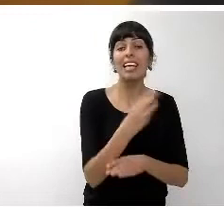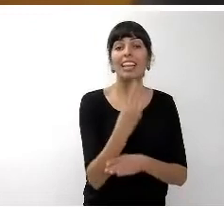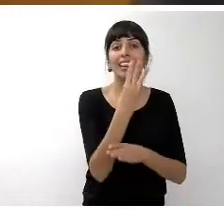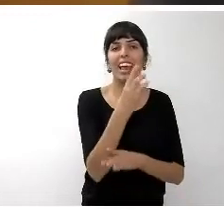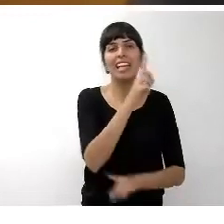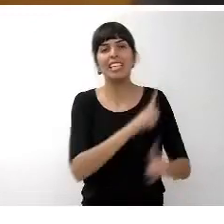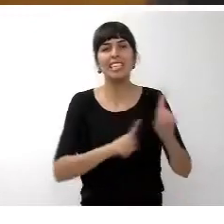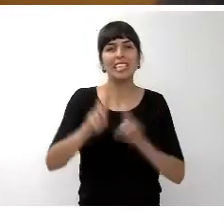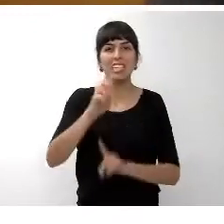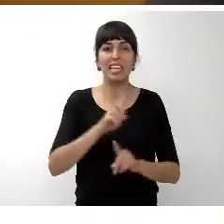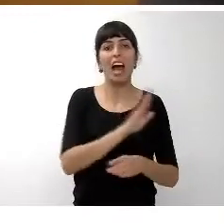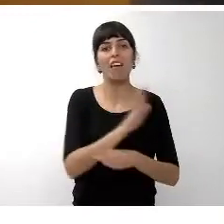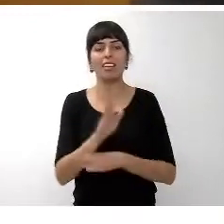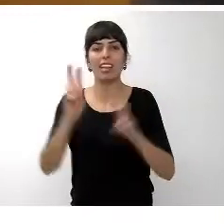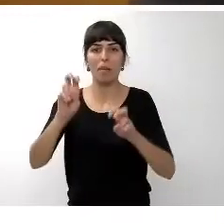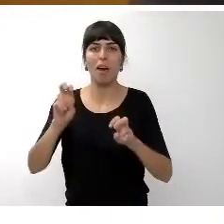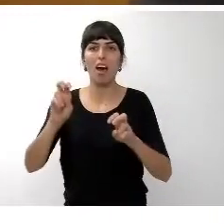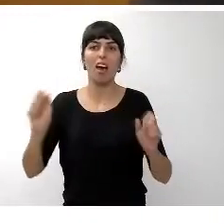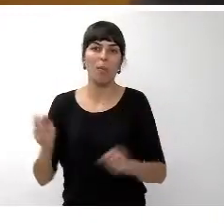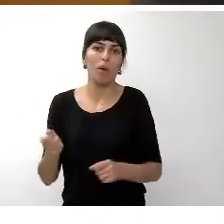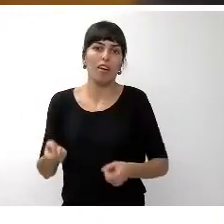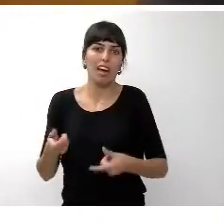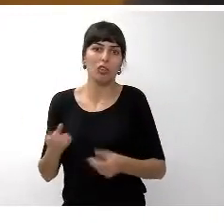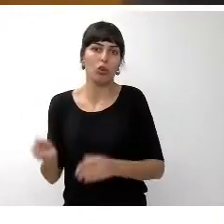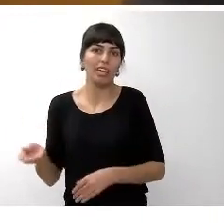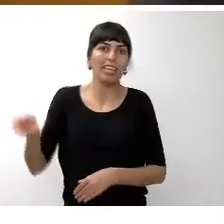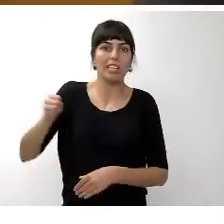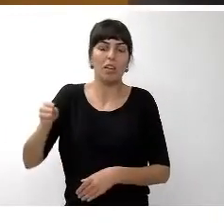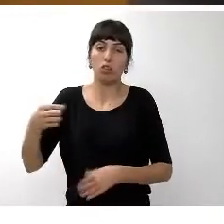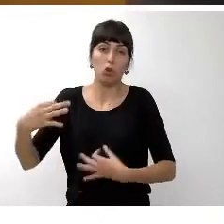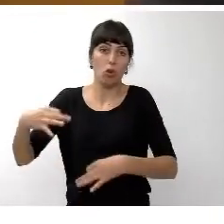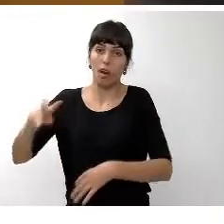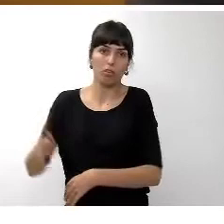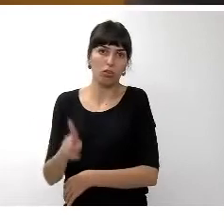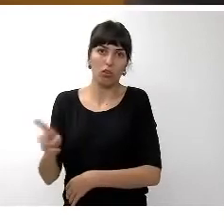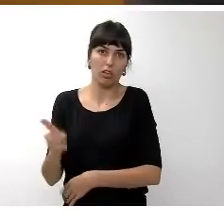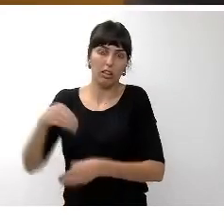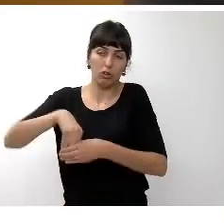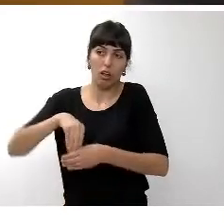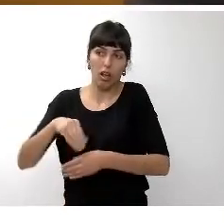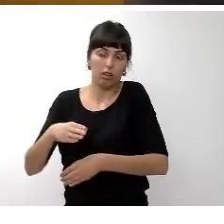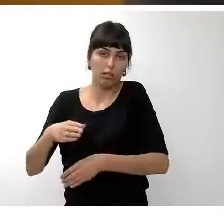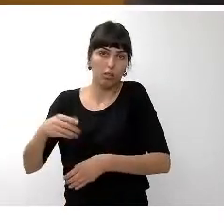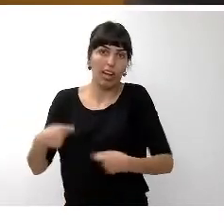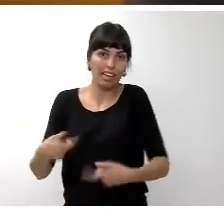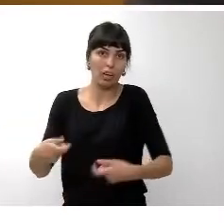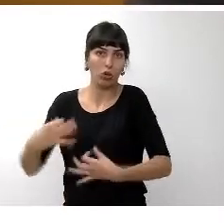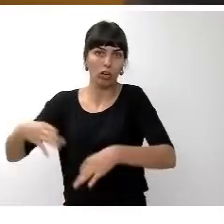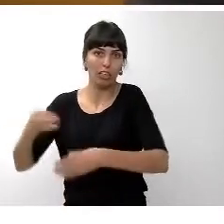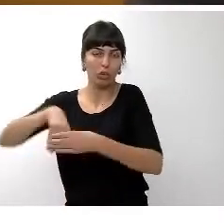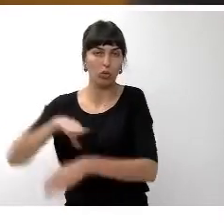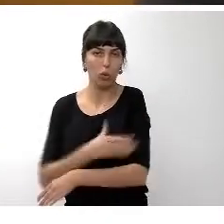afectan puntualmente a este crecimiento inusual en el ámbito de la corporación en el gasto corriente y que tienen que ver en primer lugar